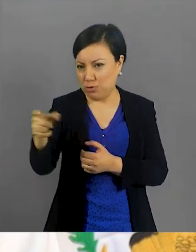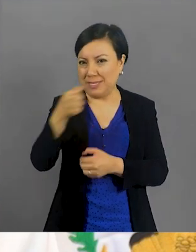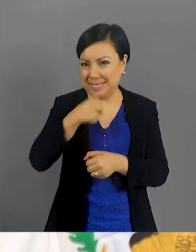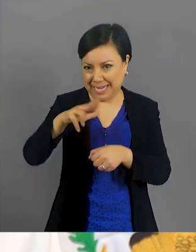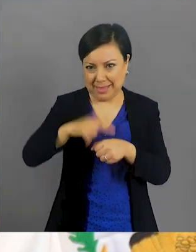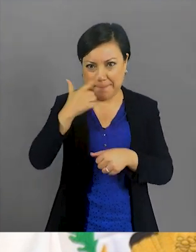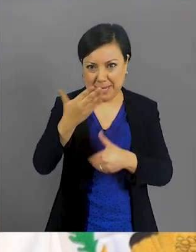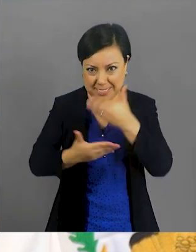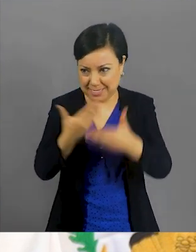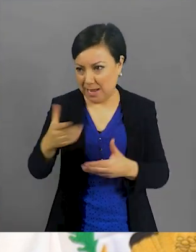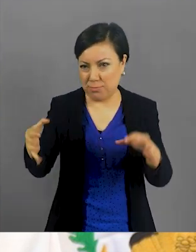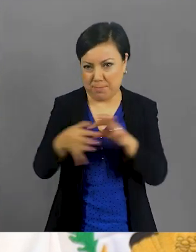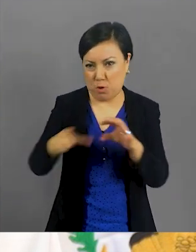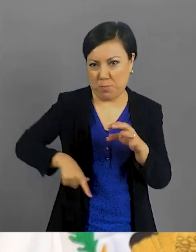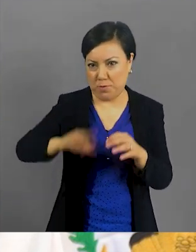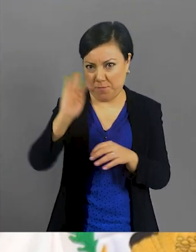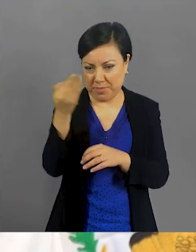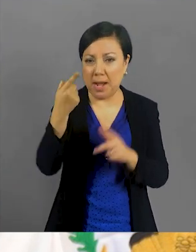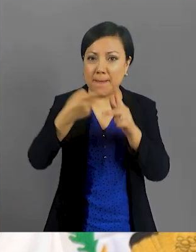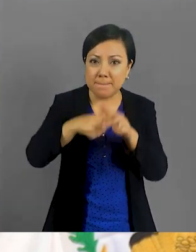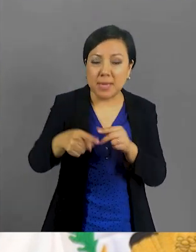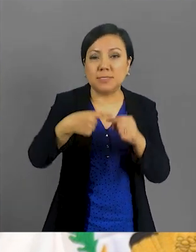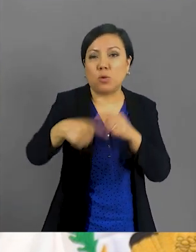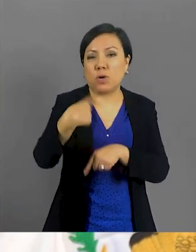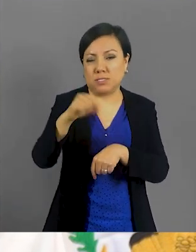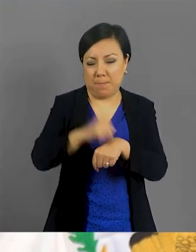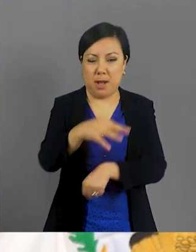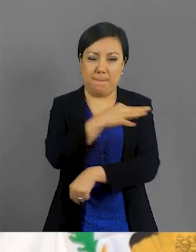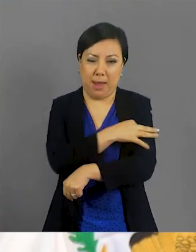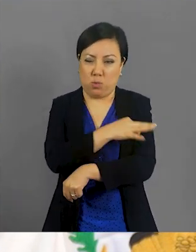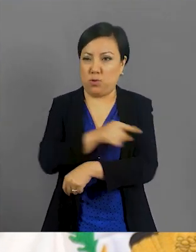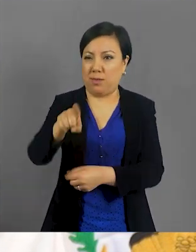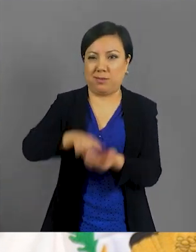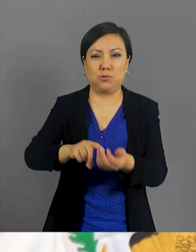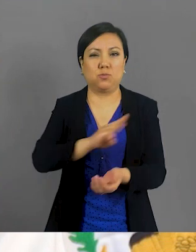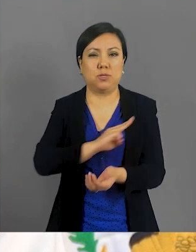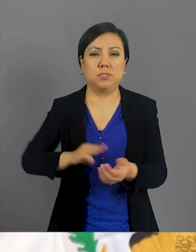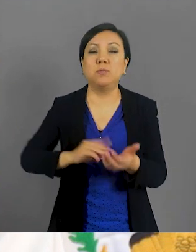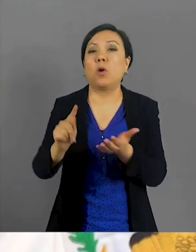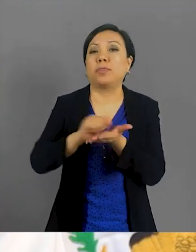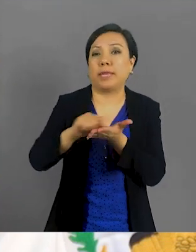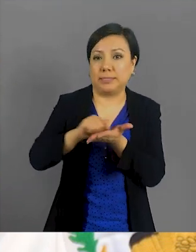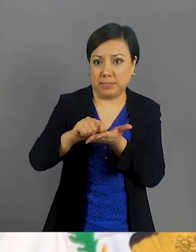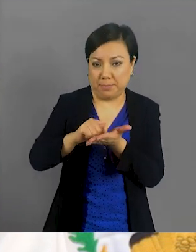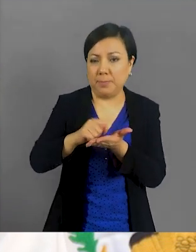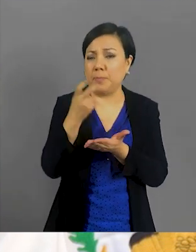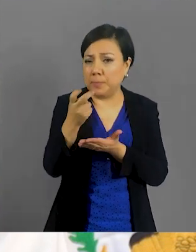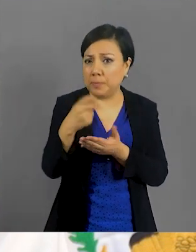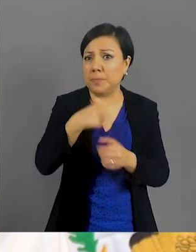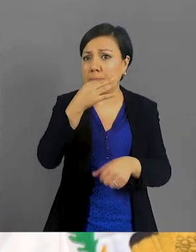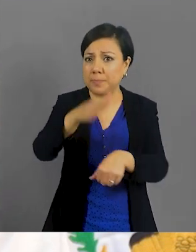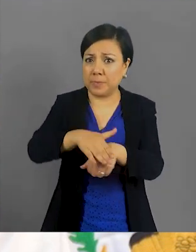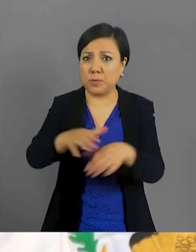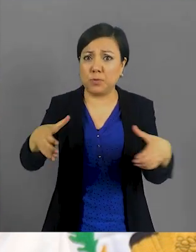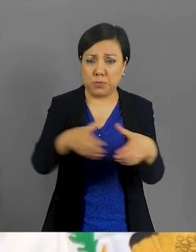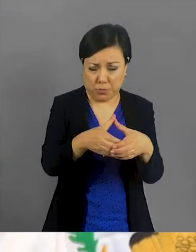Secretaría de Bienestar del Gobierno Federal, se encuentra esta semana realizando la jornada de vacunación en el municipio de Tequisquiapan.